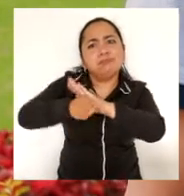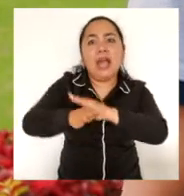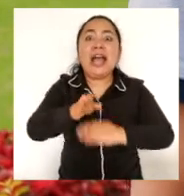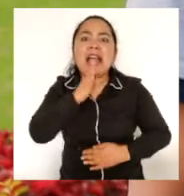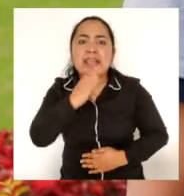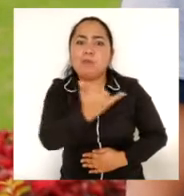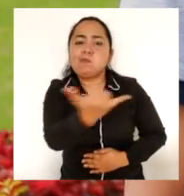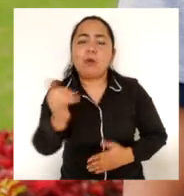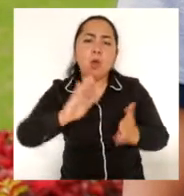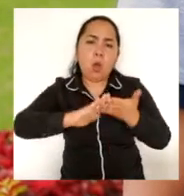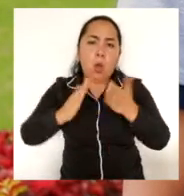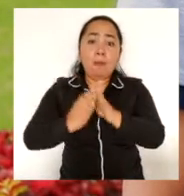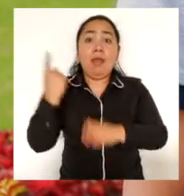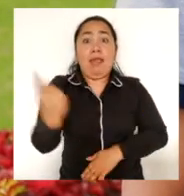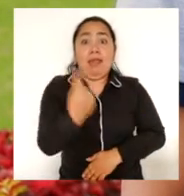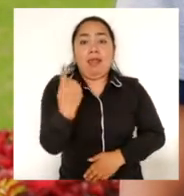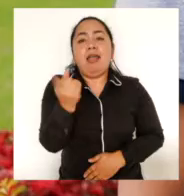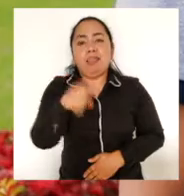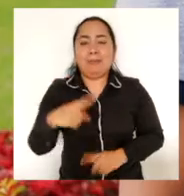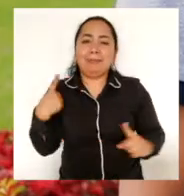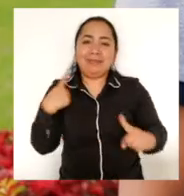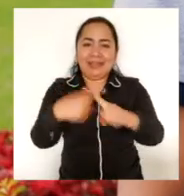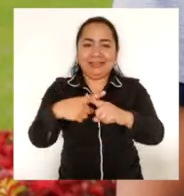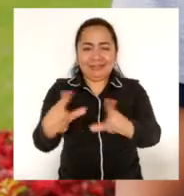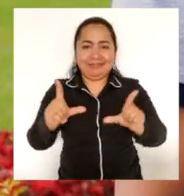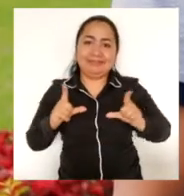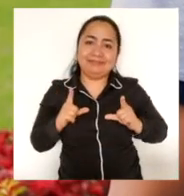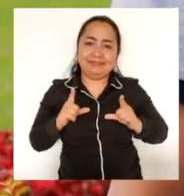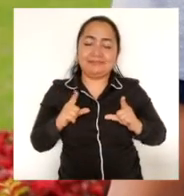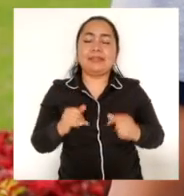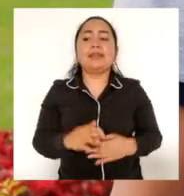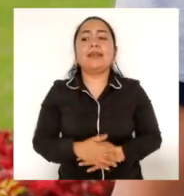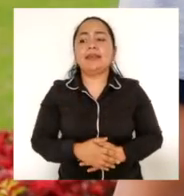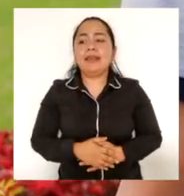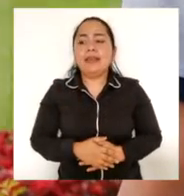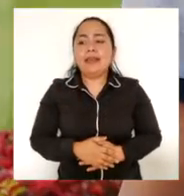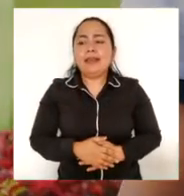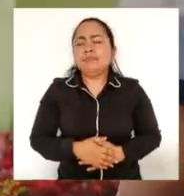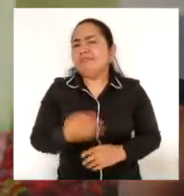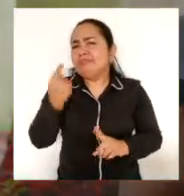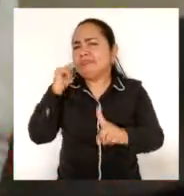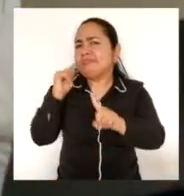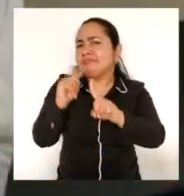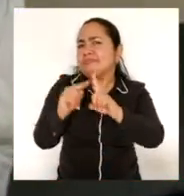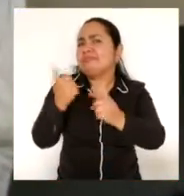¿Qué es el Programa Ingeniería de